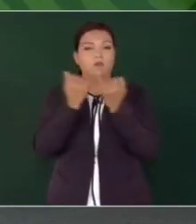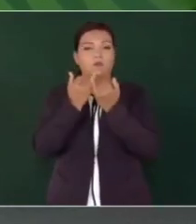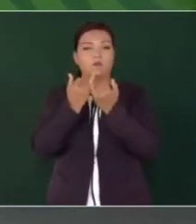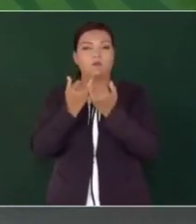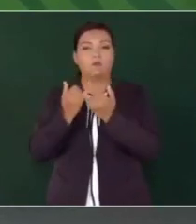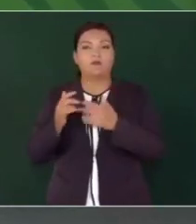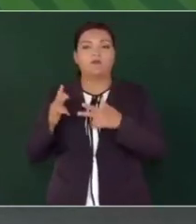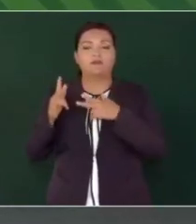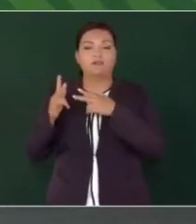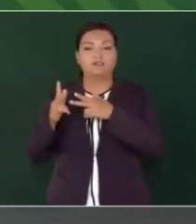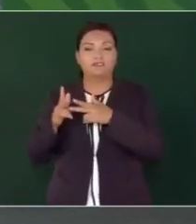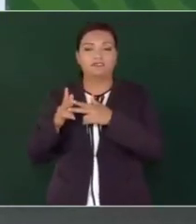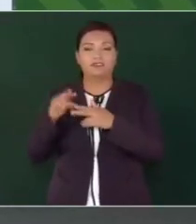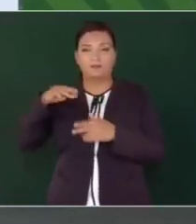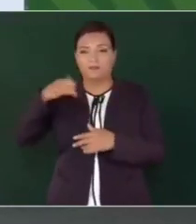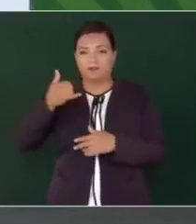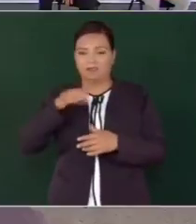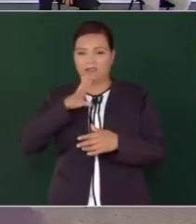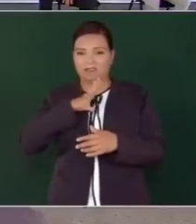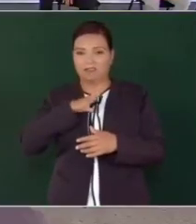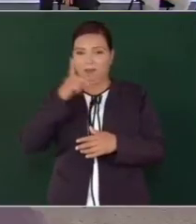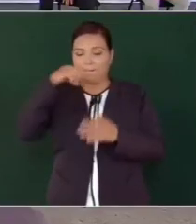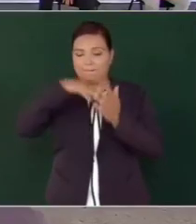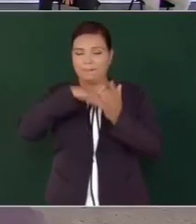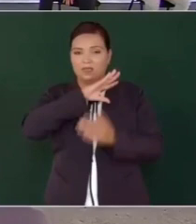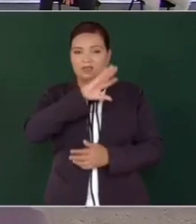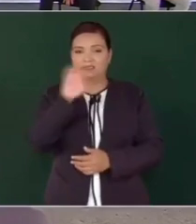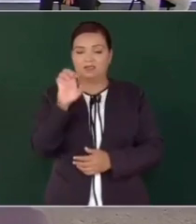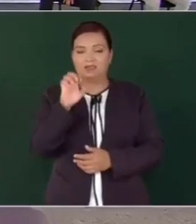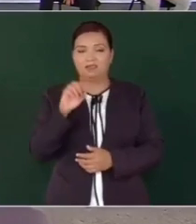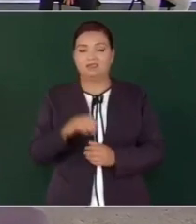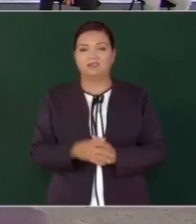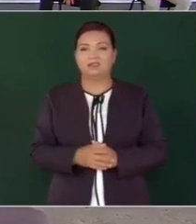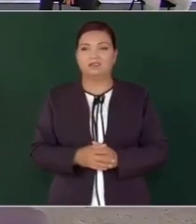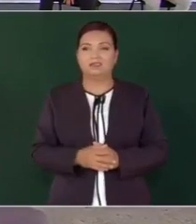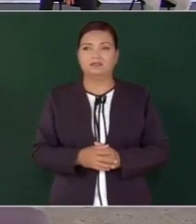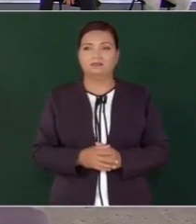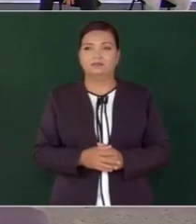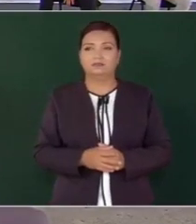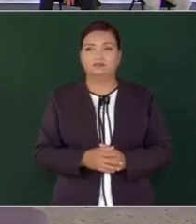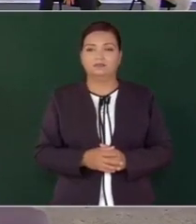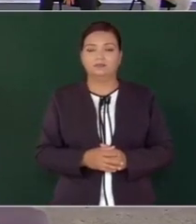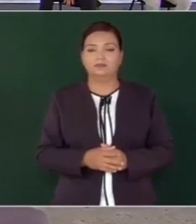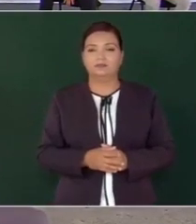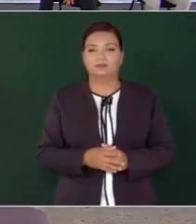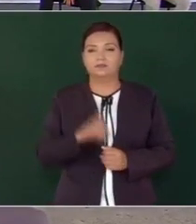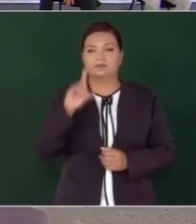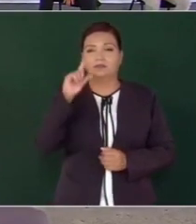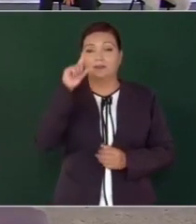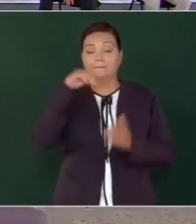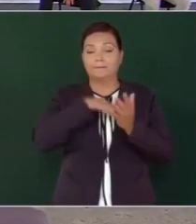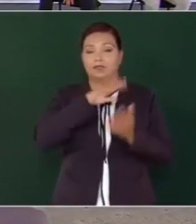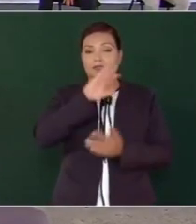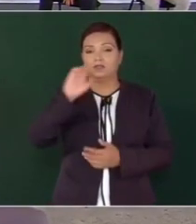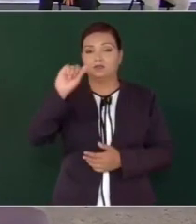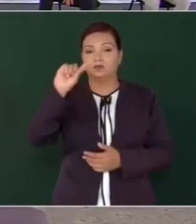son en total mil quinientos cuarenta,